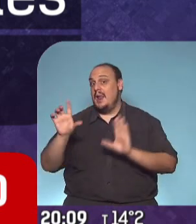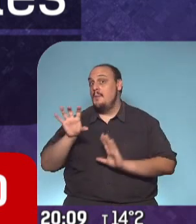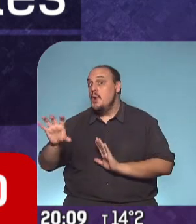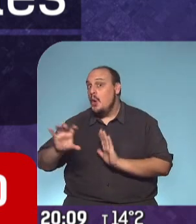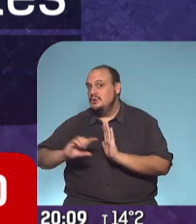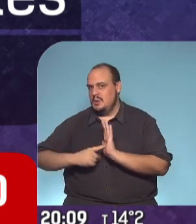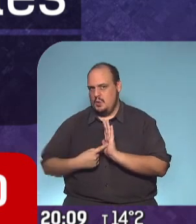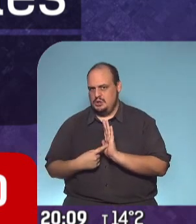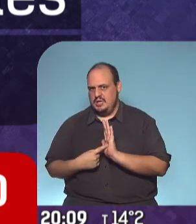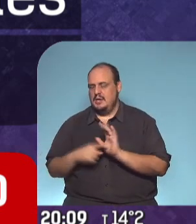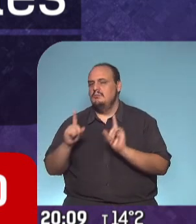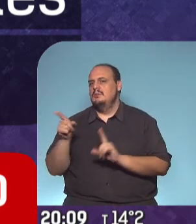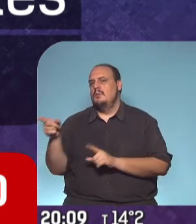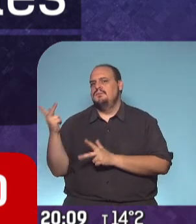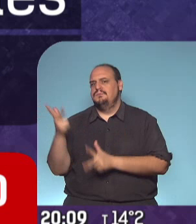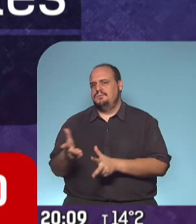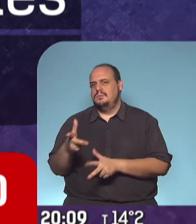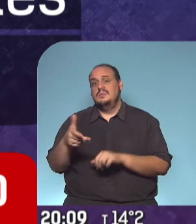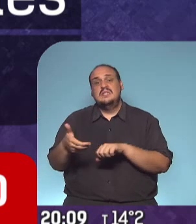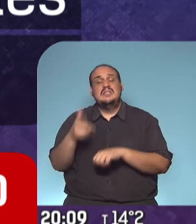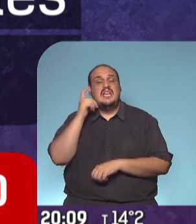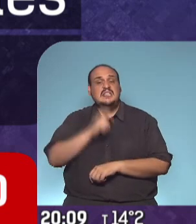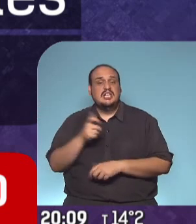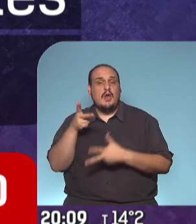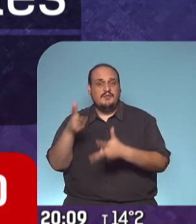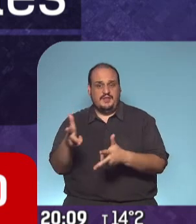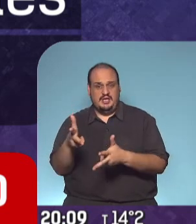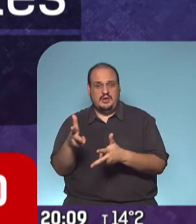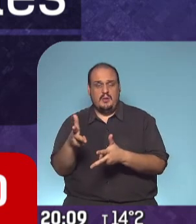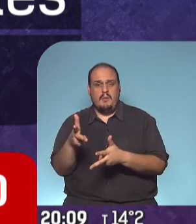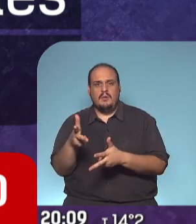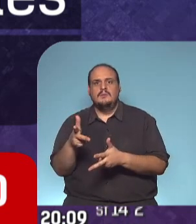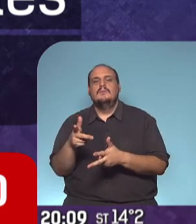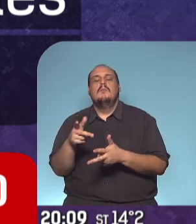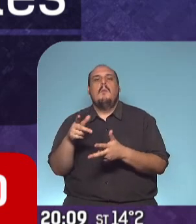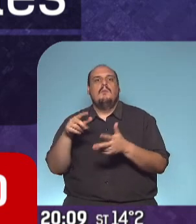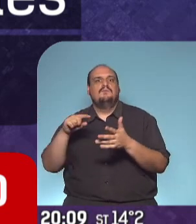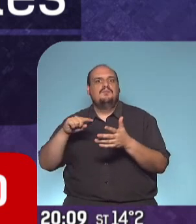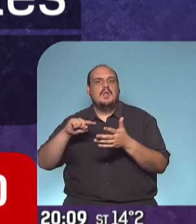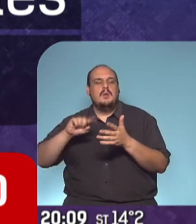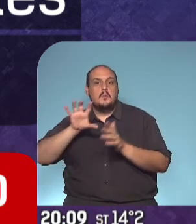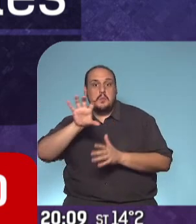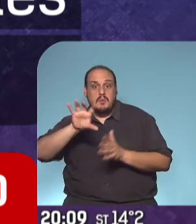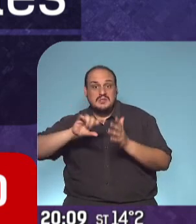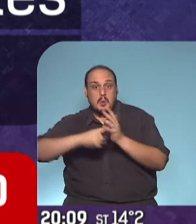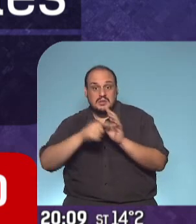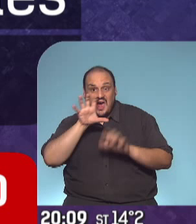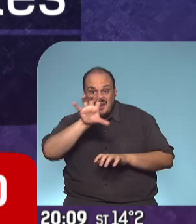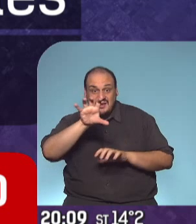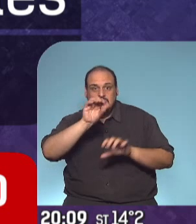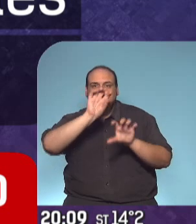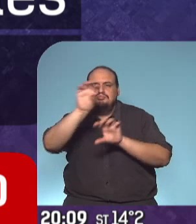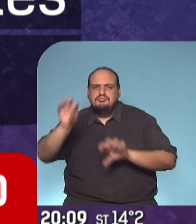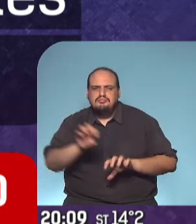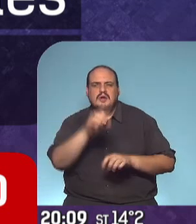Buenos Aires, esto que vos decías, dijo Kicillof, es muy distinta, es muy heterogénea la realidad en los distintos municipios. Tienes